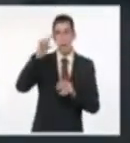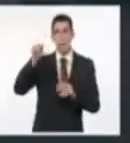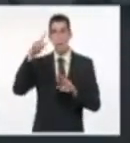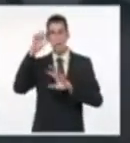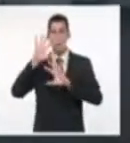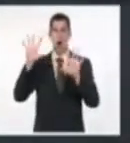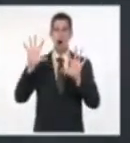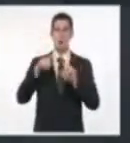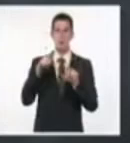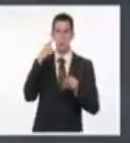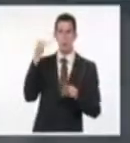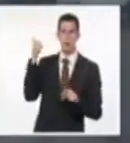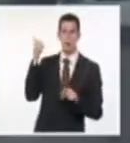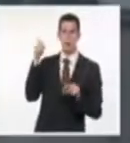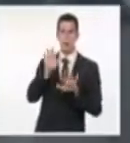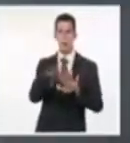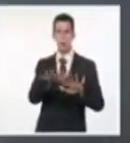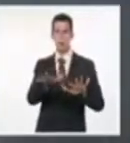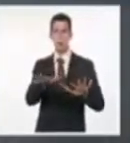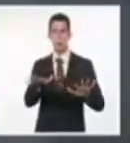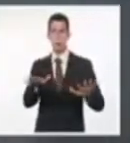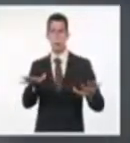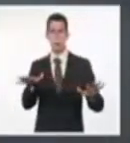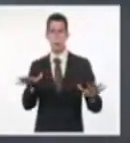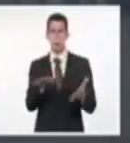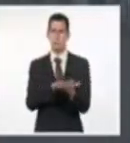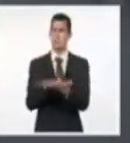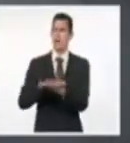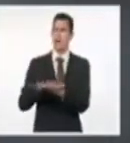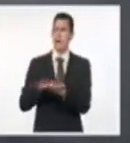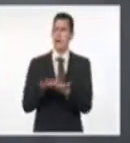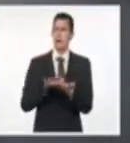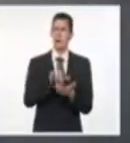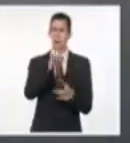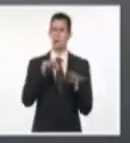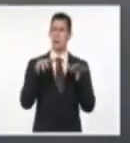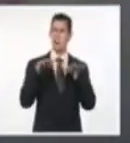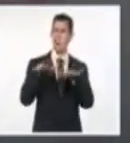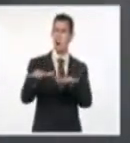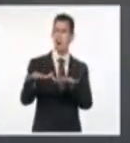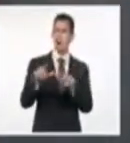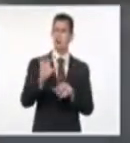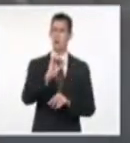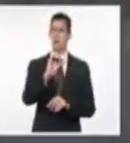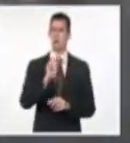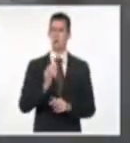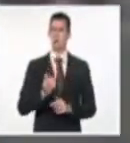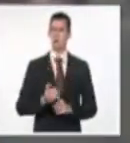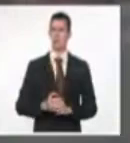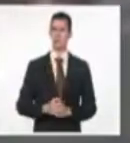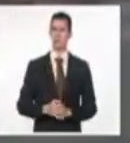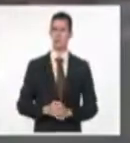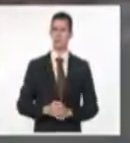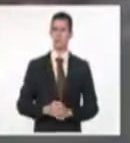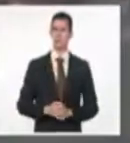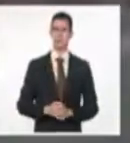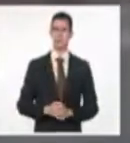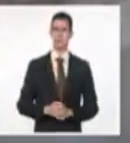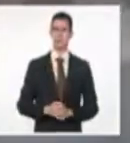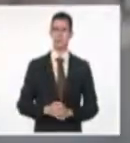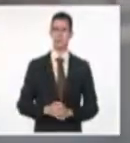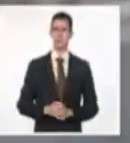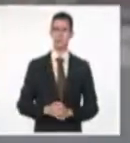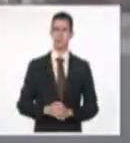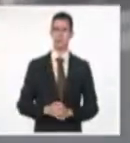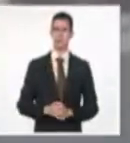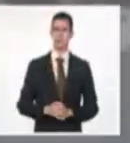Total normalidad. No había nadie concentrado en ninguna parte. Así es que la madrina, por ahí anda correcta, sí. Tiene problemas con